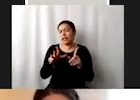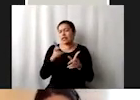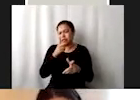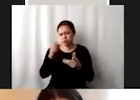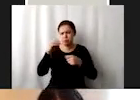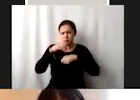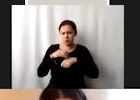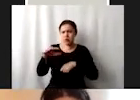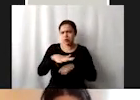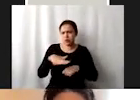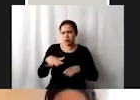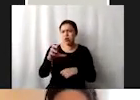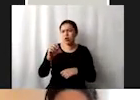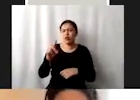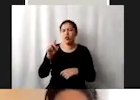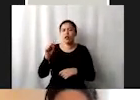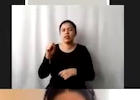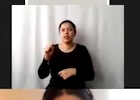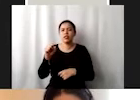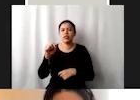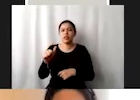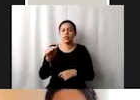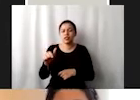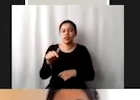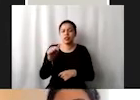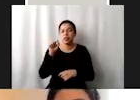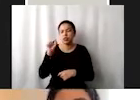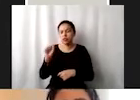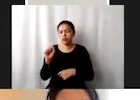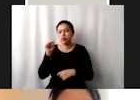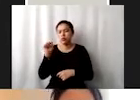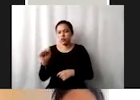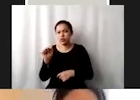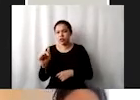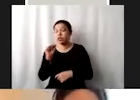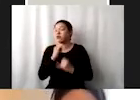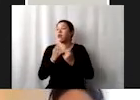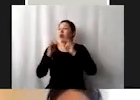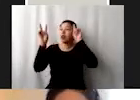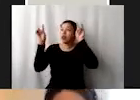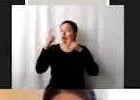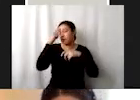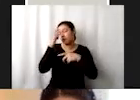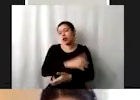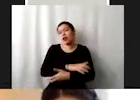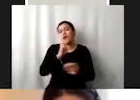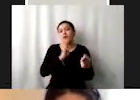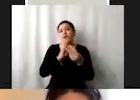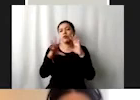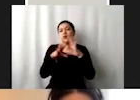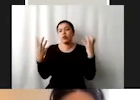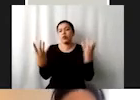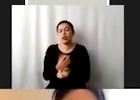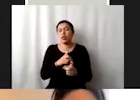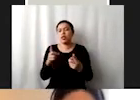que es el ODS 17.17 y en el tema de hacer una alianza mundial por el desarrollo en los